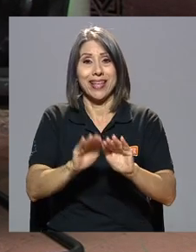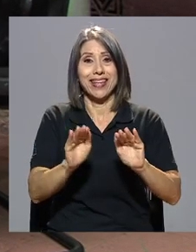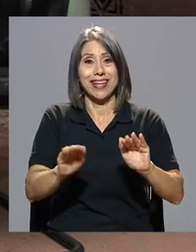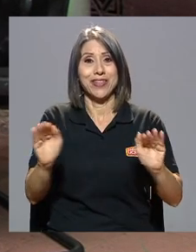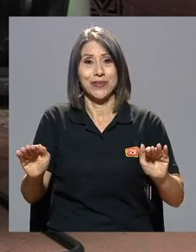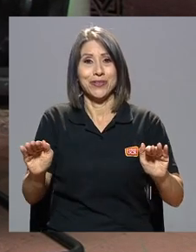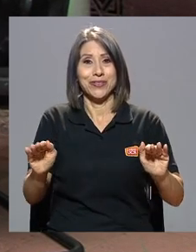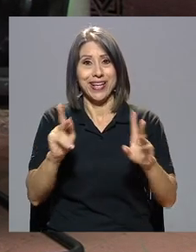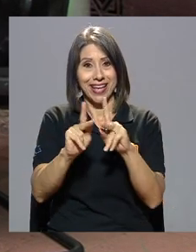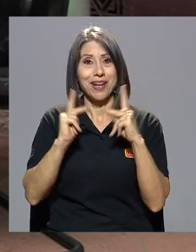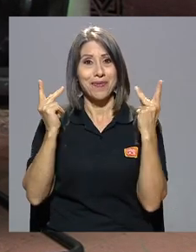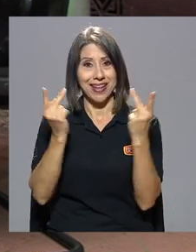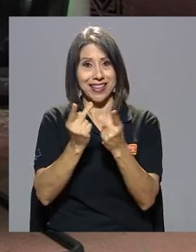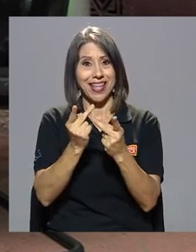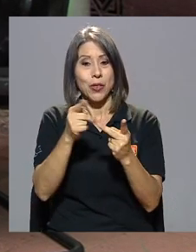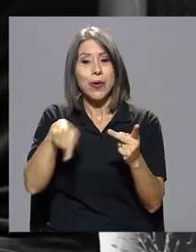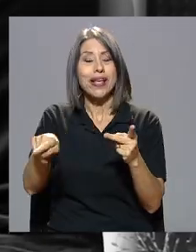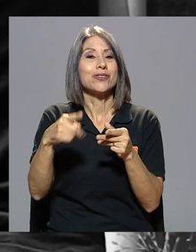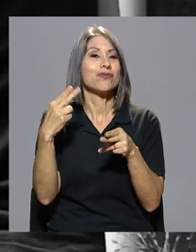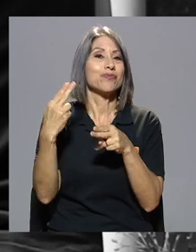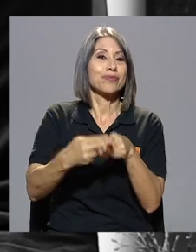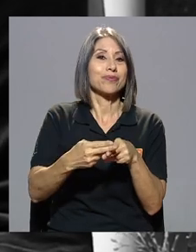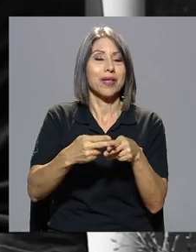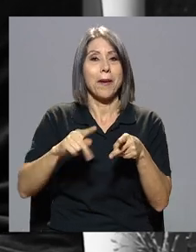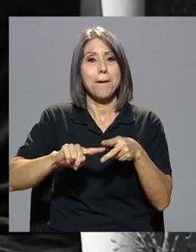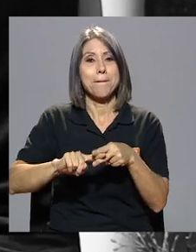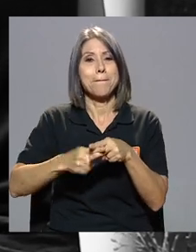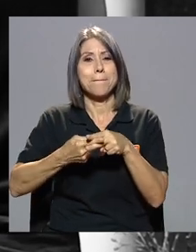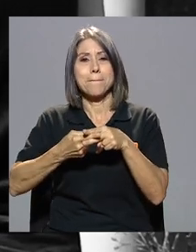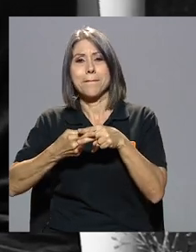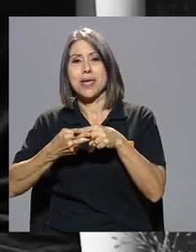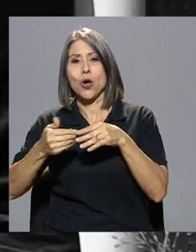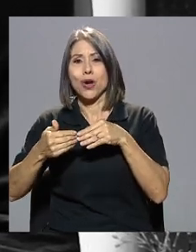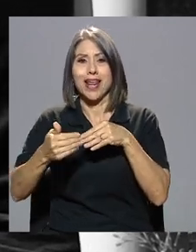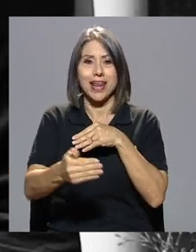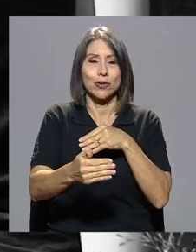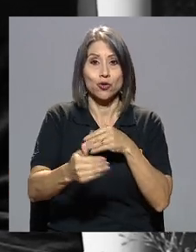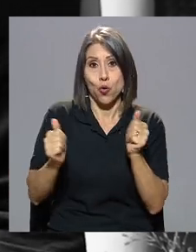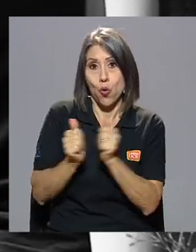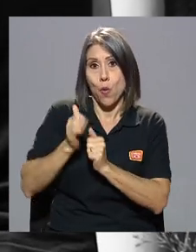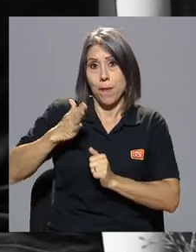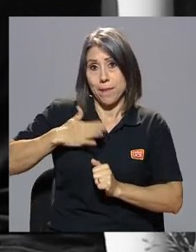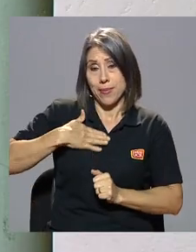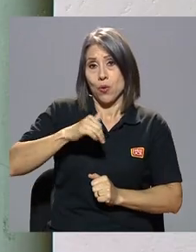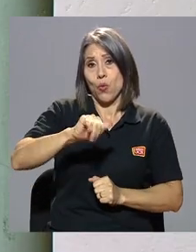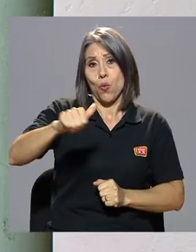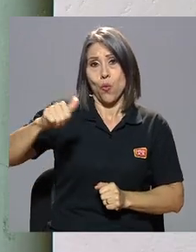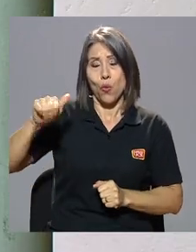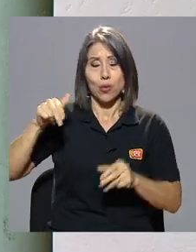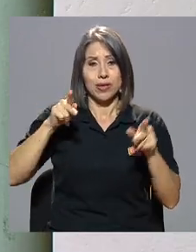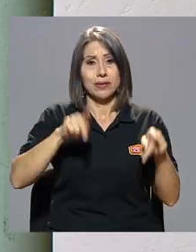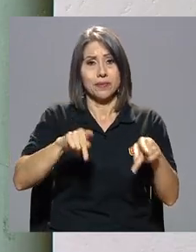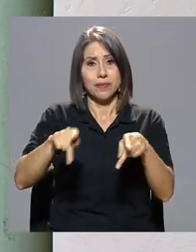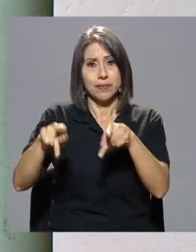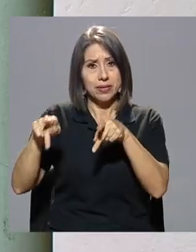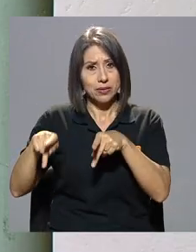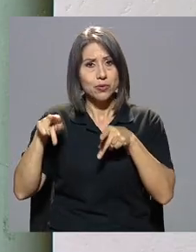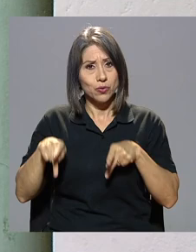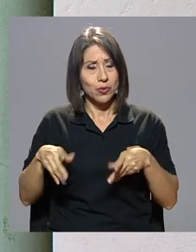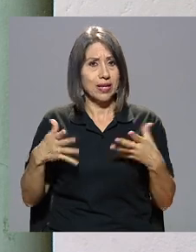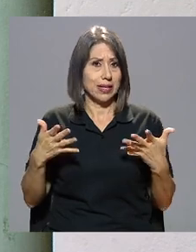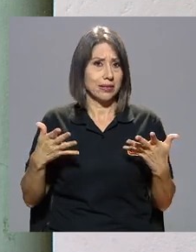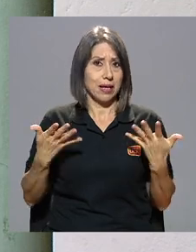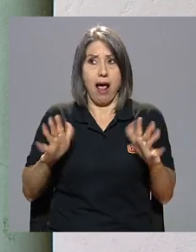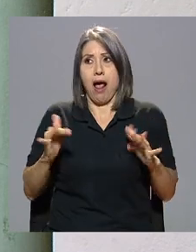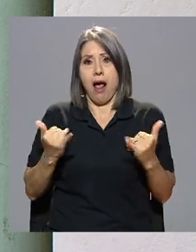partido, que era la organización de pioneros, que junto a mí estuvieron otras personas, que